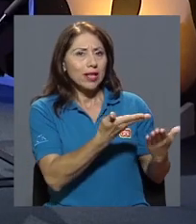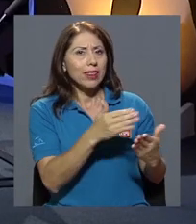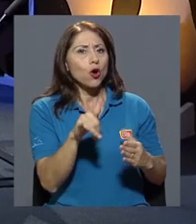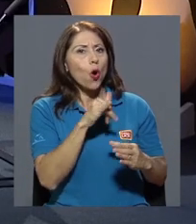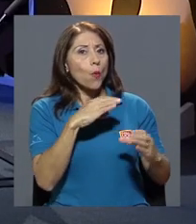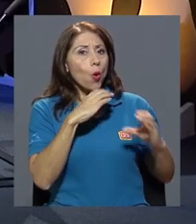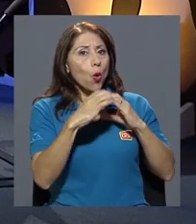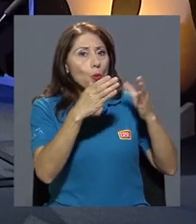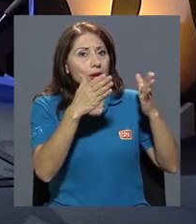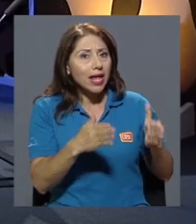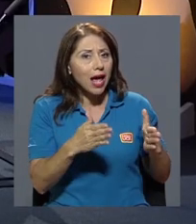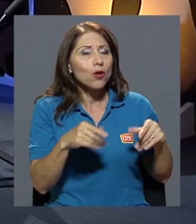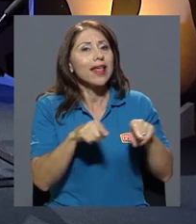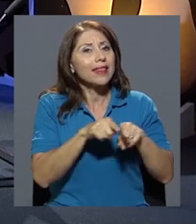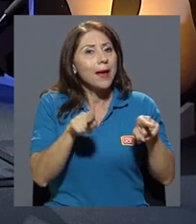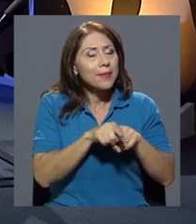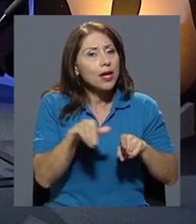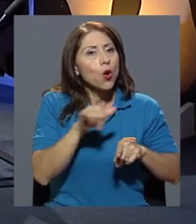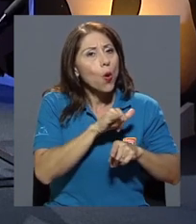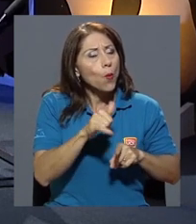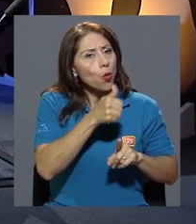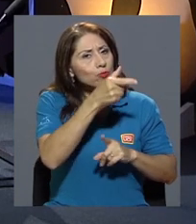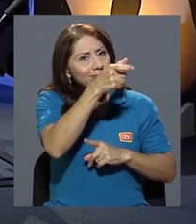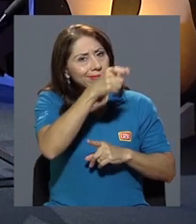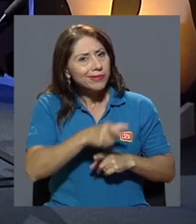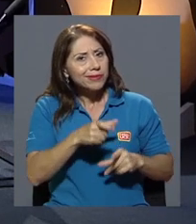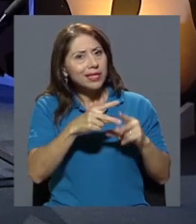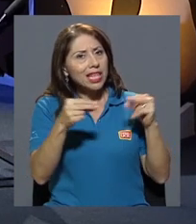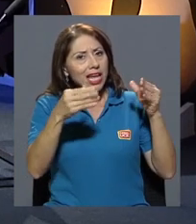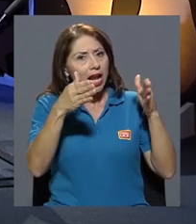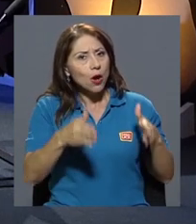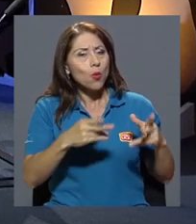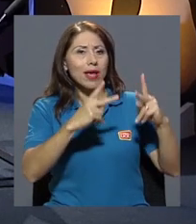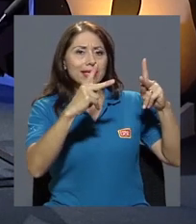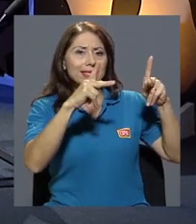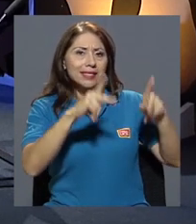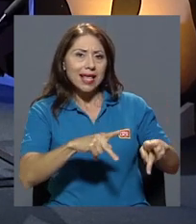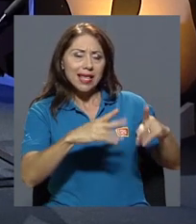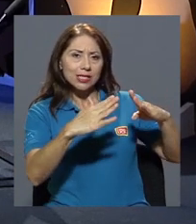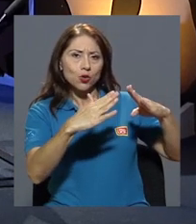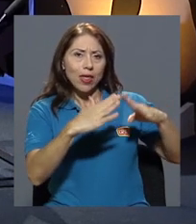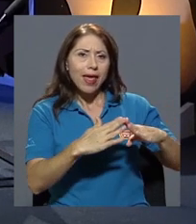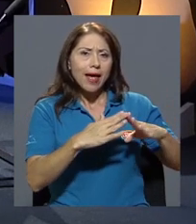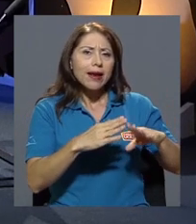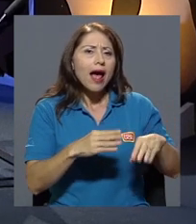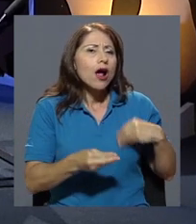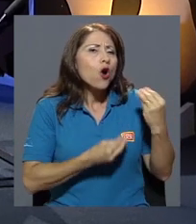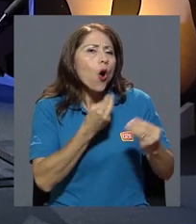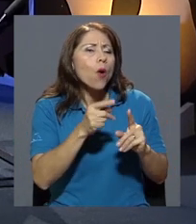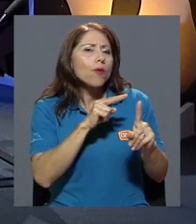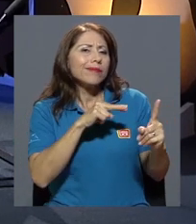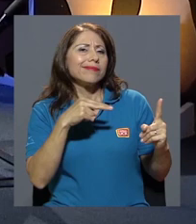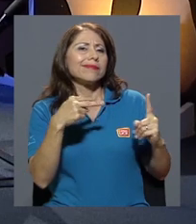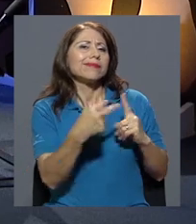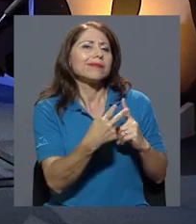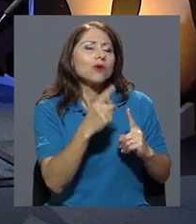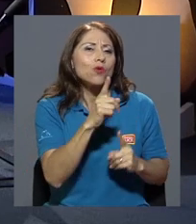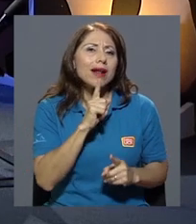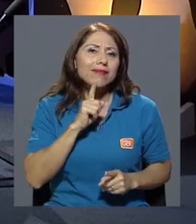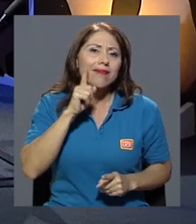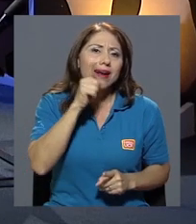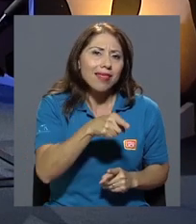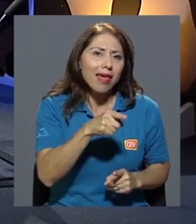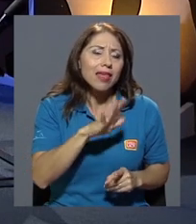comunicador, sino también como nicaragüense, ciudadana, una realidad desde un conflicto